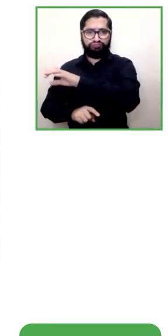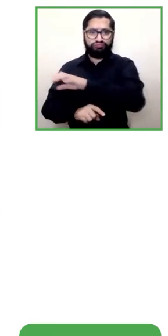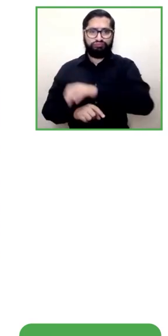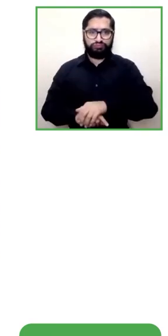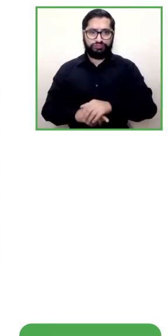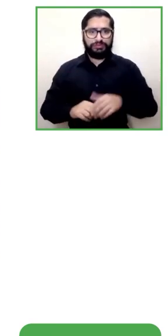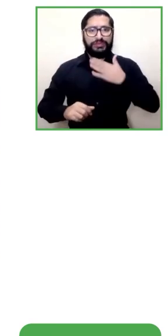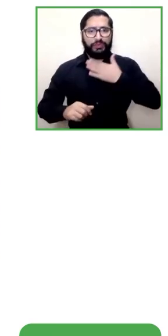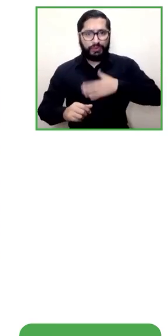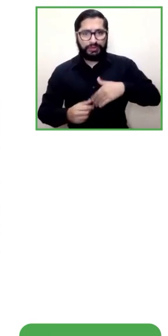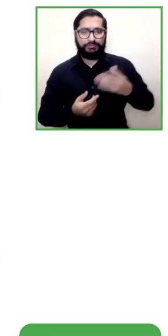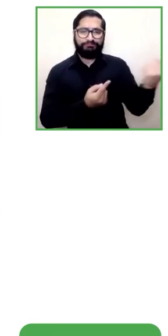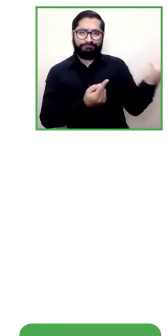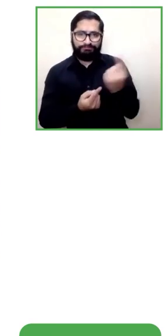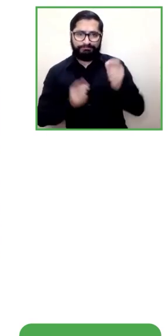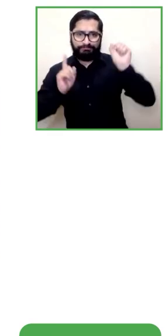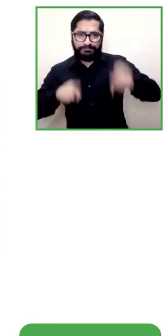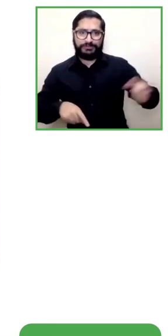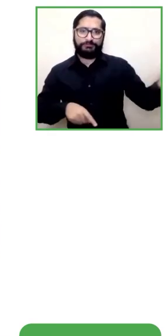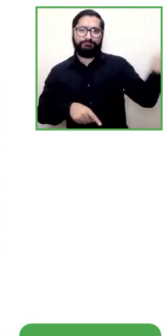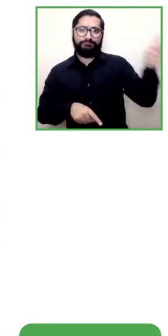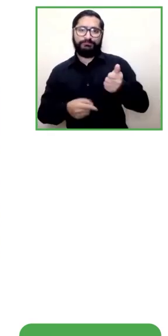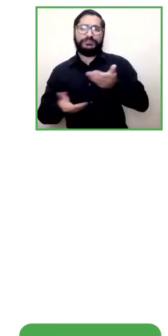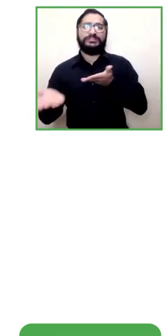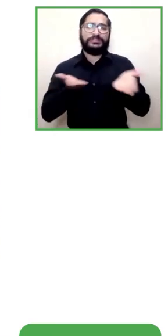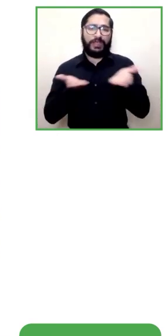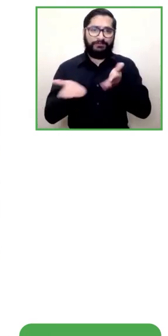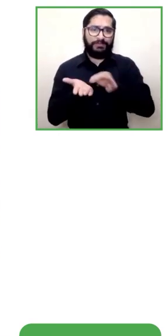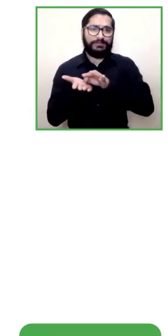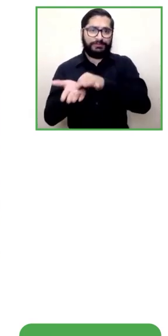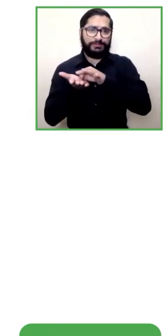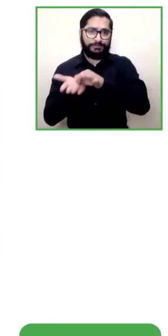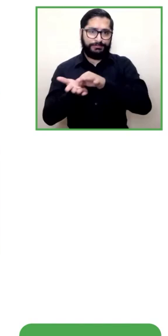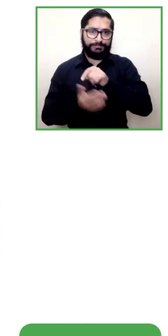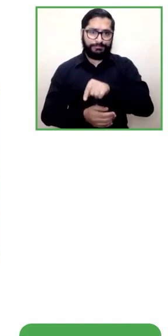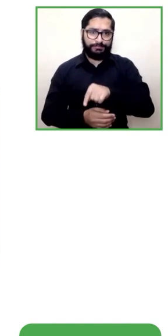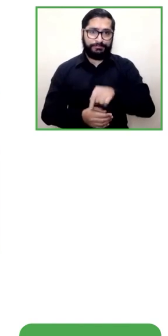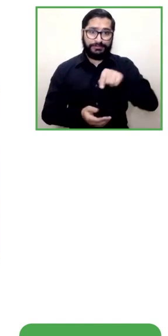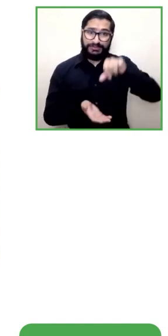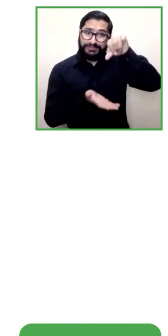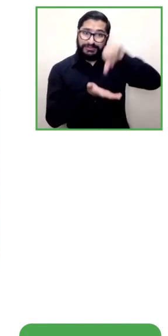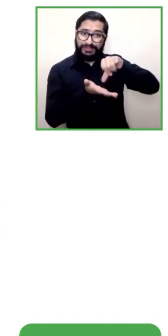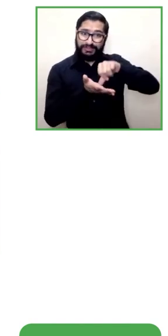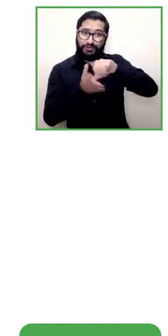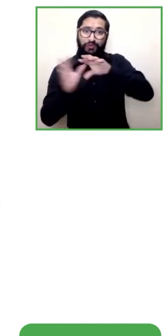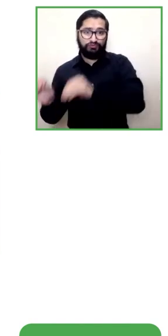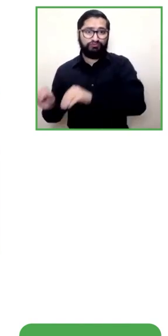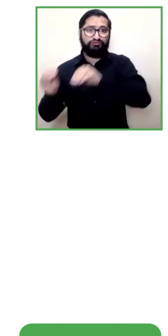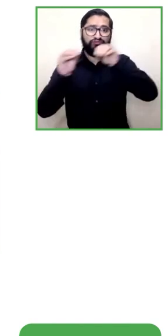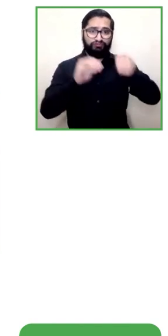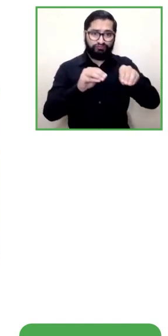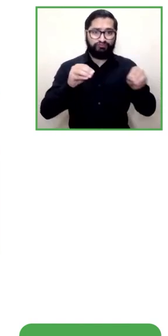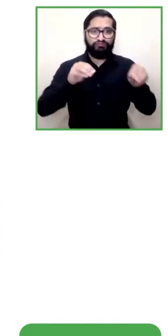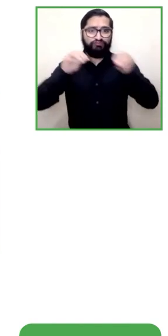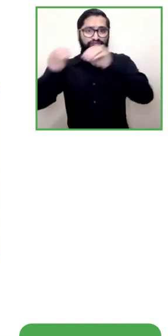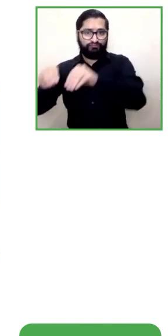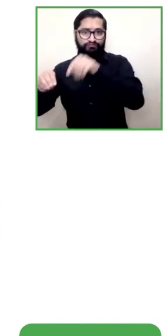y es allí cuando surge y se inicia el centro de relevo para facilitar los ajustes razonables de las personas